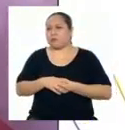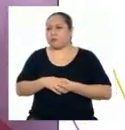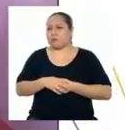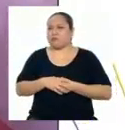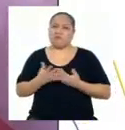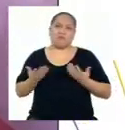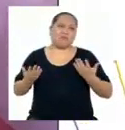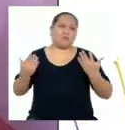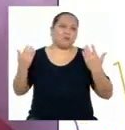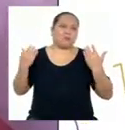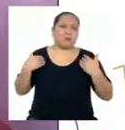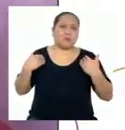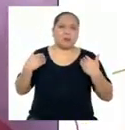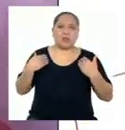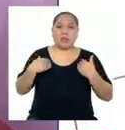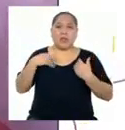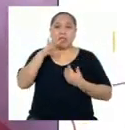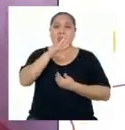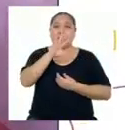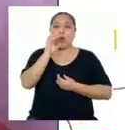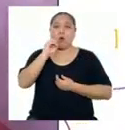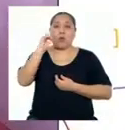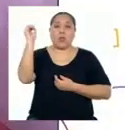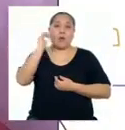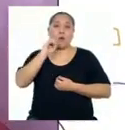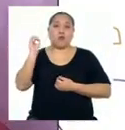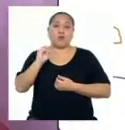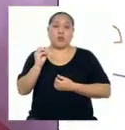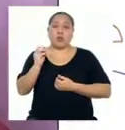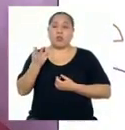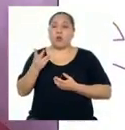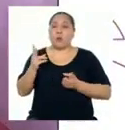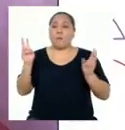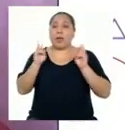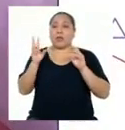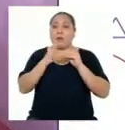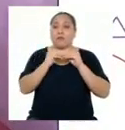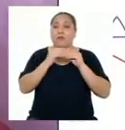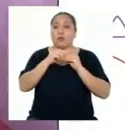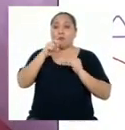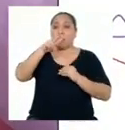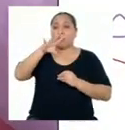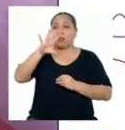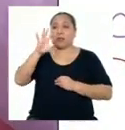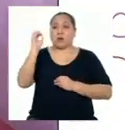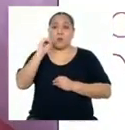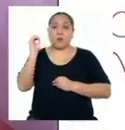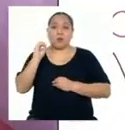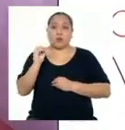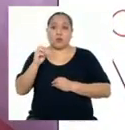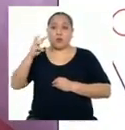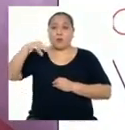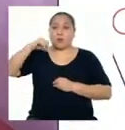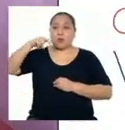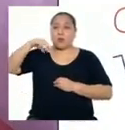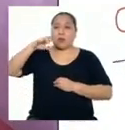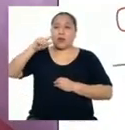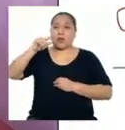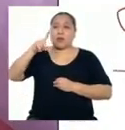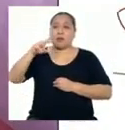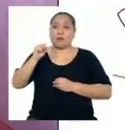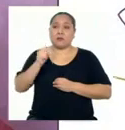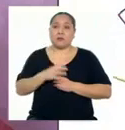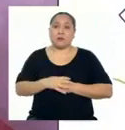comer 50% de vegetales o frutas, 25% de minerales